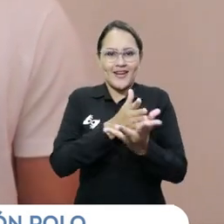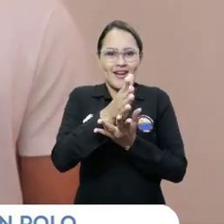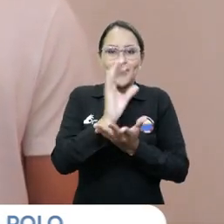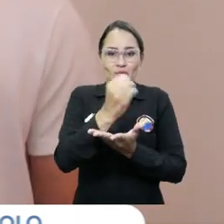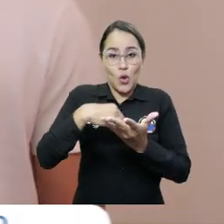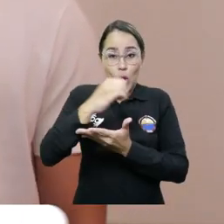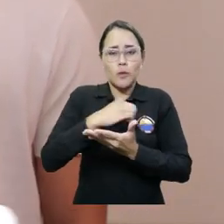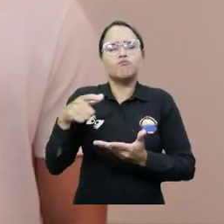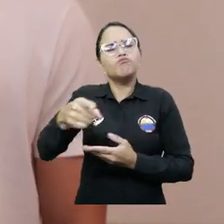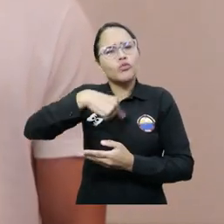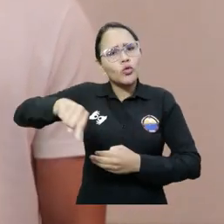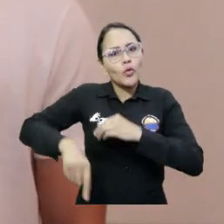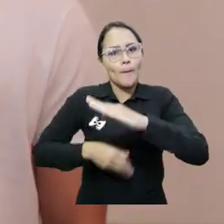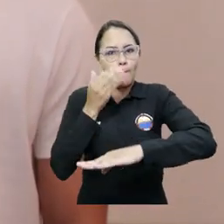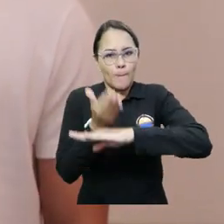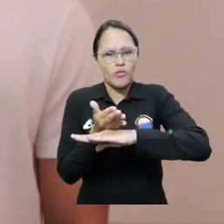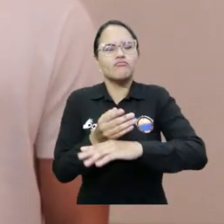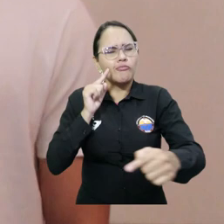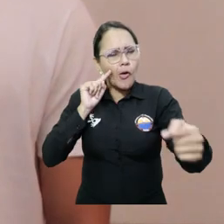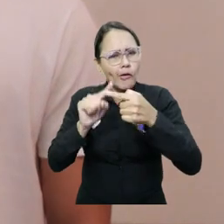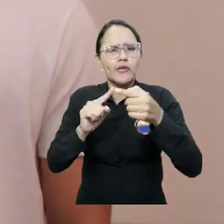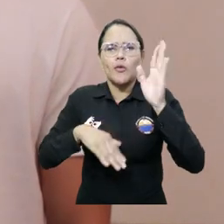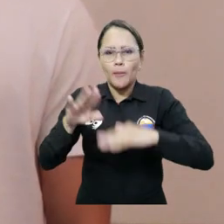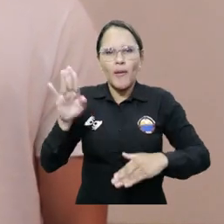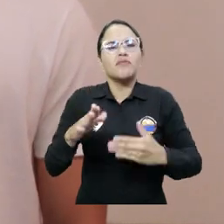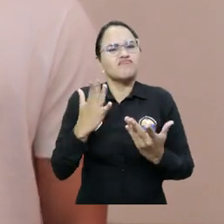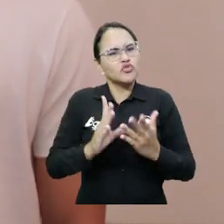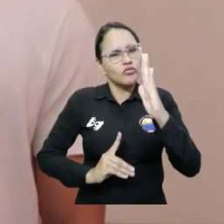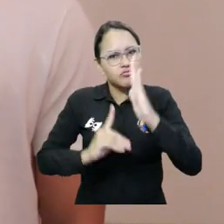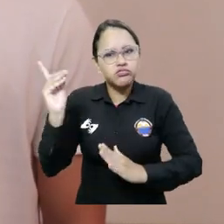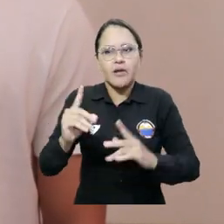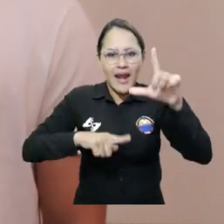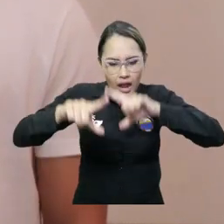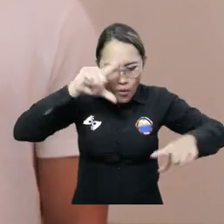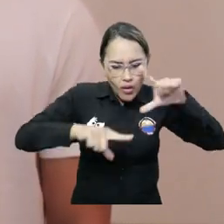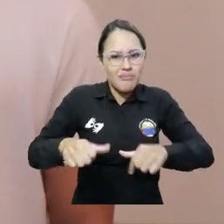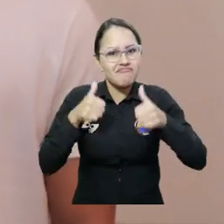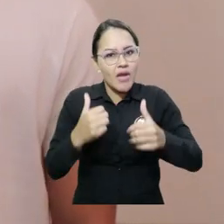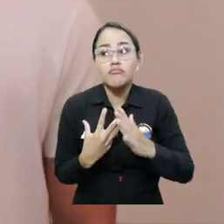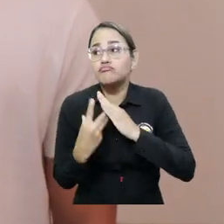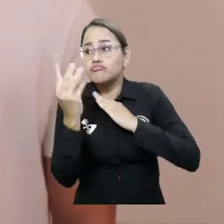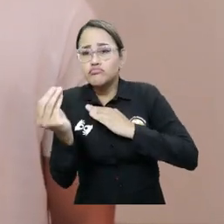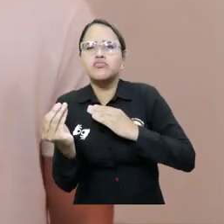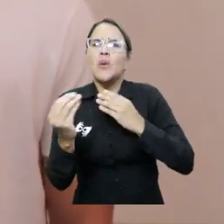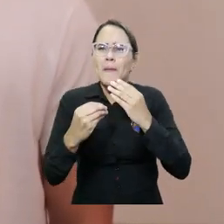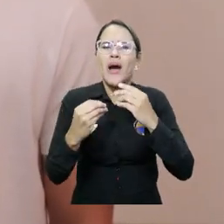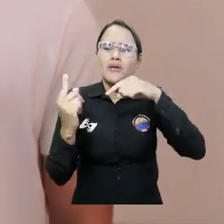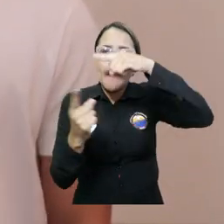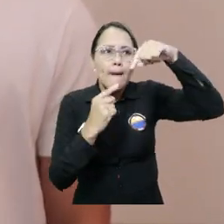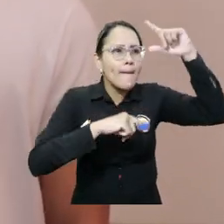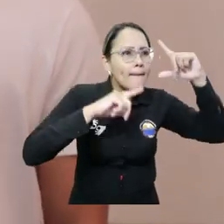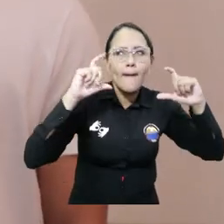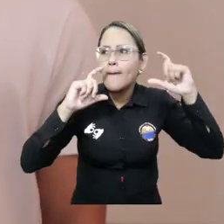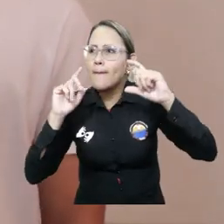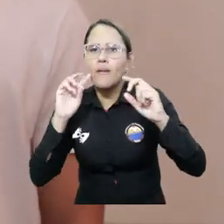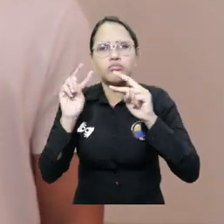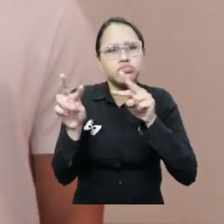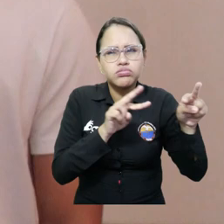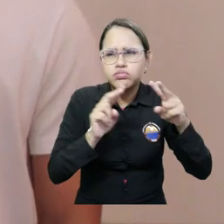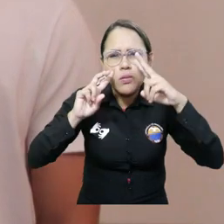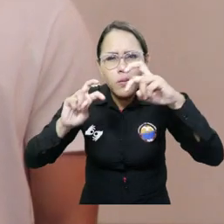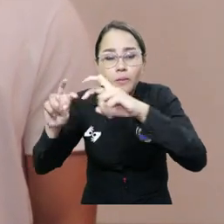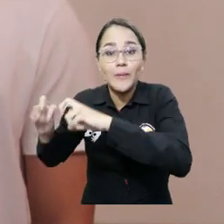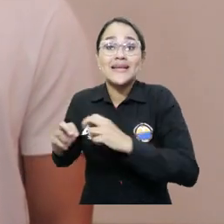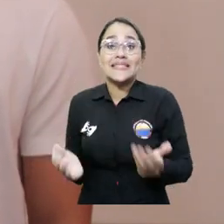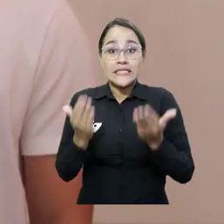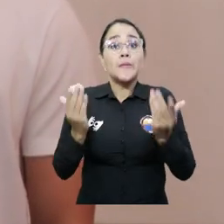nuestras propuestas principales está apelar por el correcto desarrollo de los laboratorios y salida de campo de nuestros estudiantes. Además, implementar el deporte